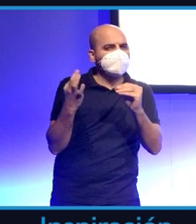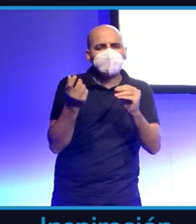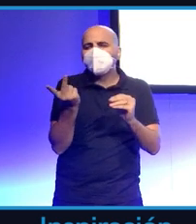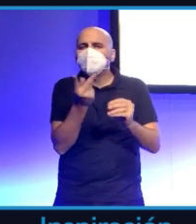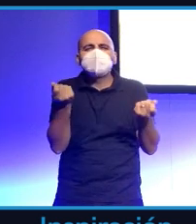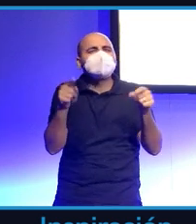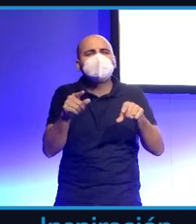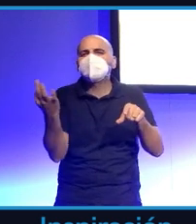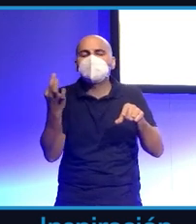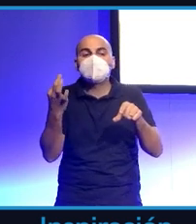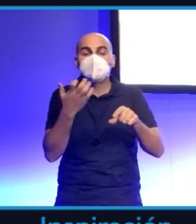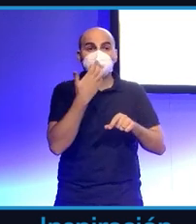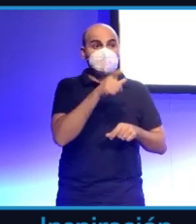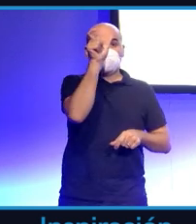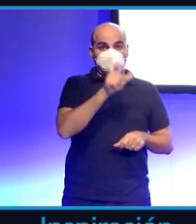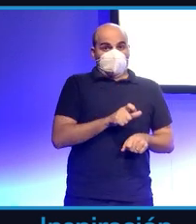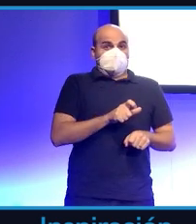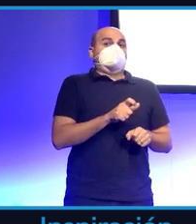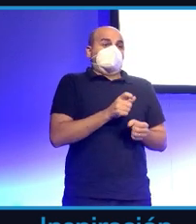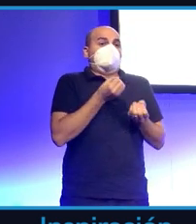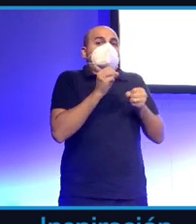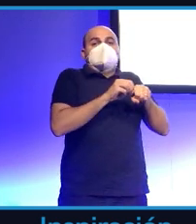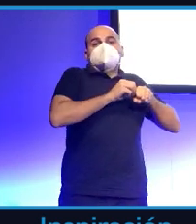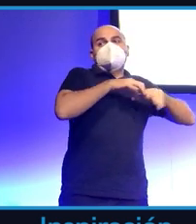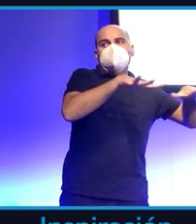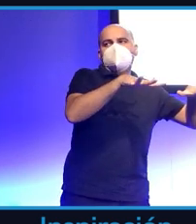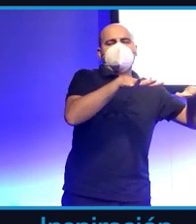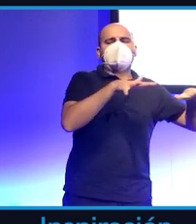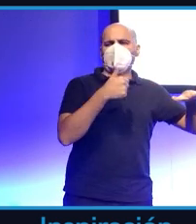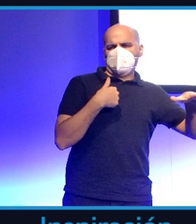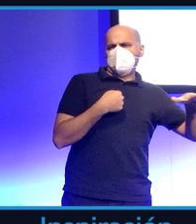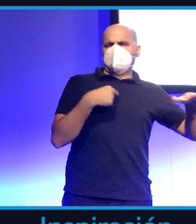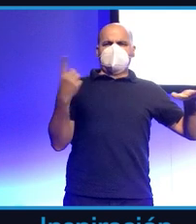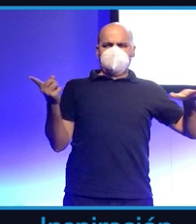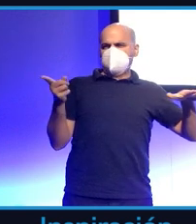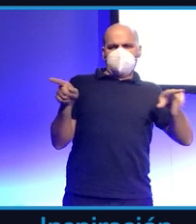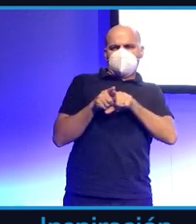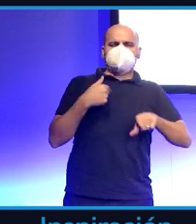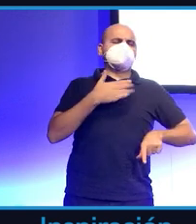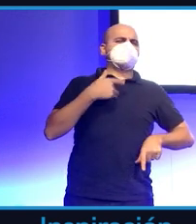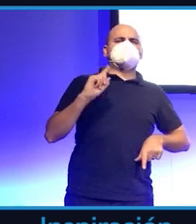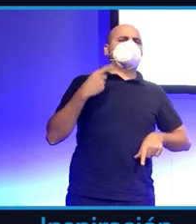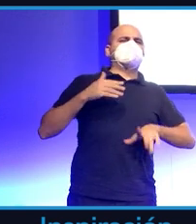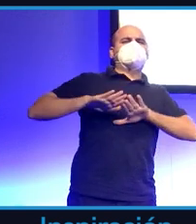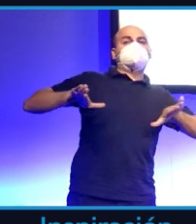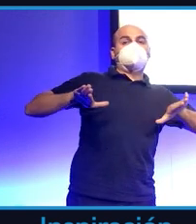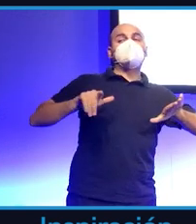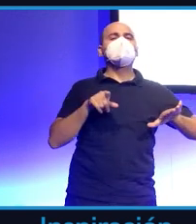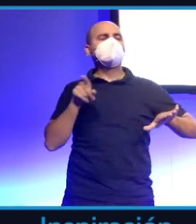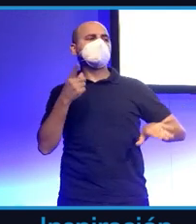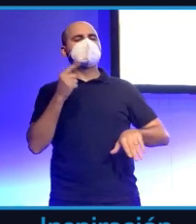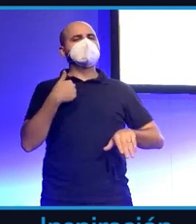al comunicador de medio de comunicación tradicional y el periodista también establece unas diferencias, pero